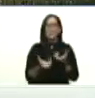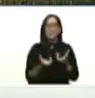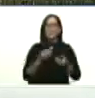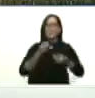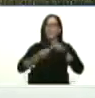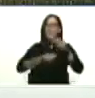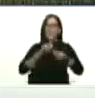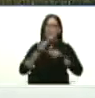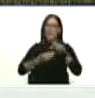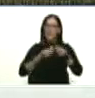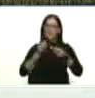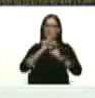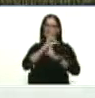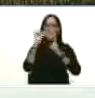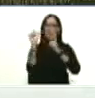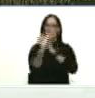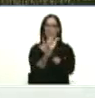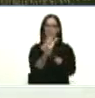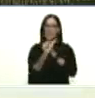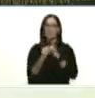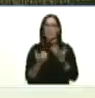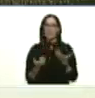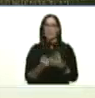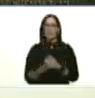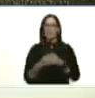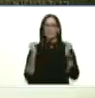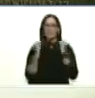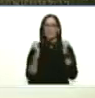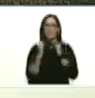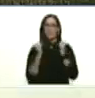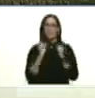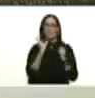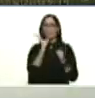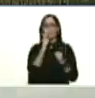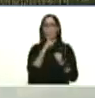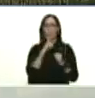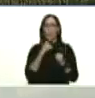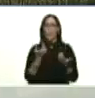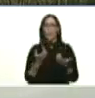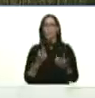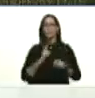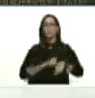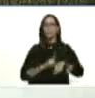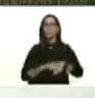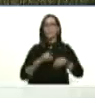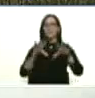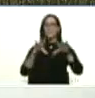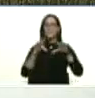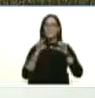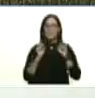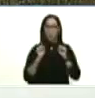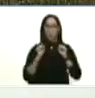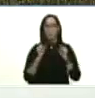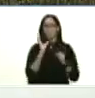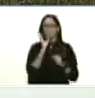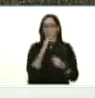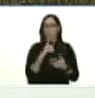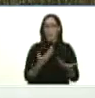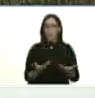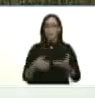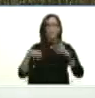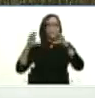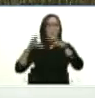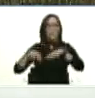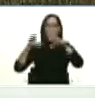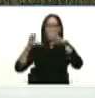los Andes casi que no tuvieron periodo sequía o periodo seco como llaman y las lluvias siguieron